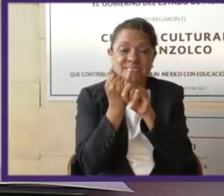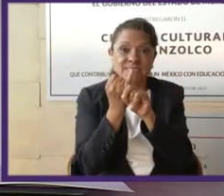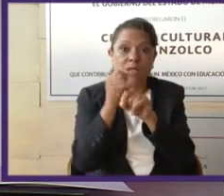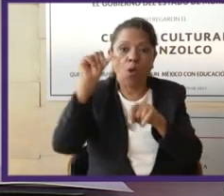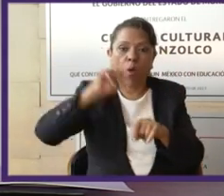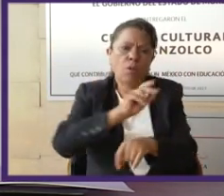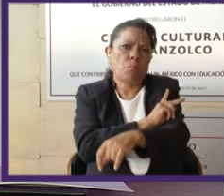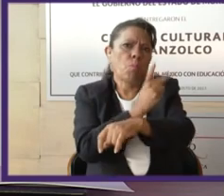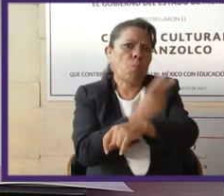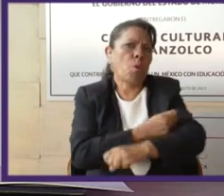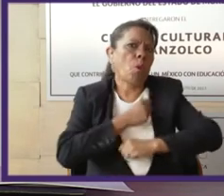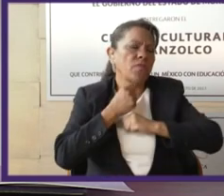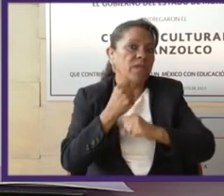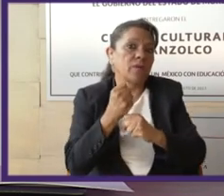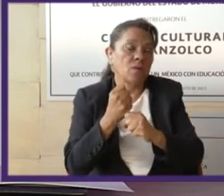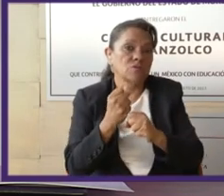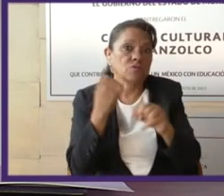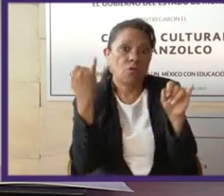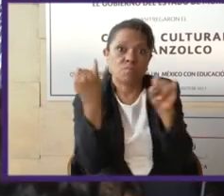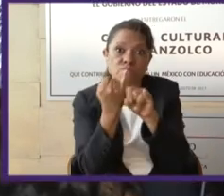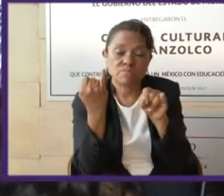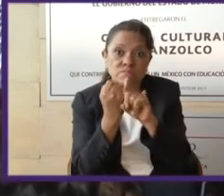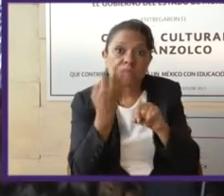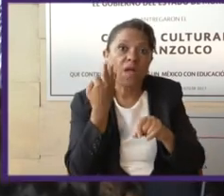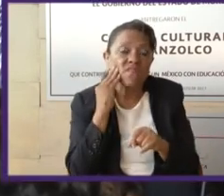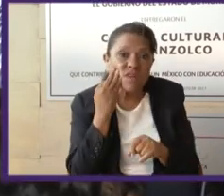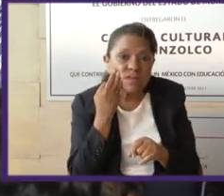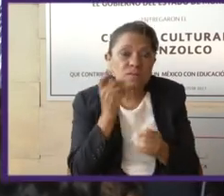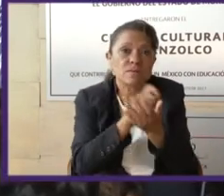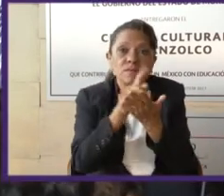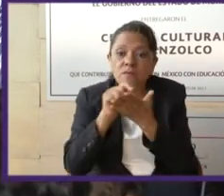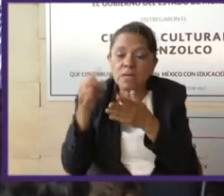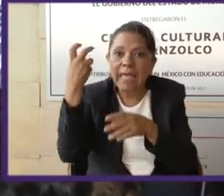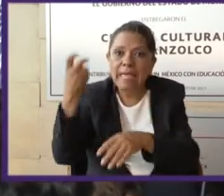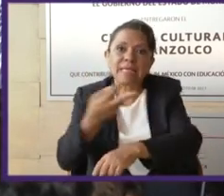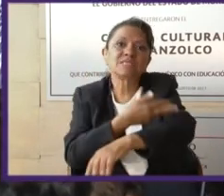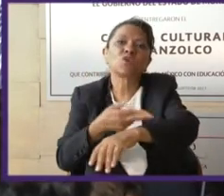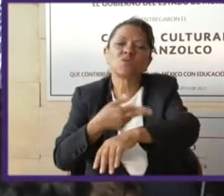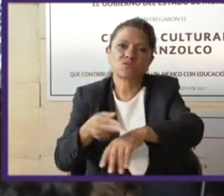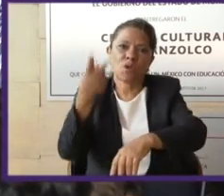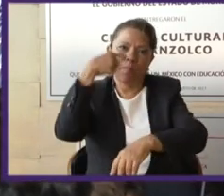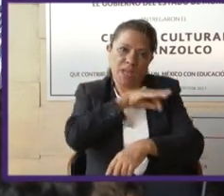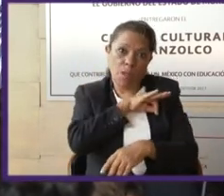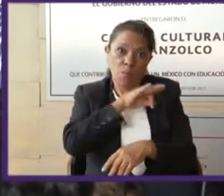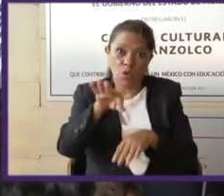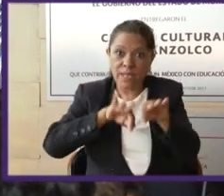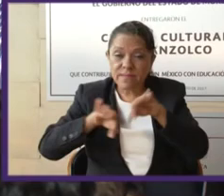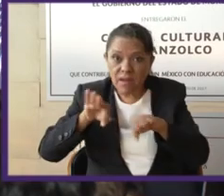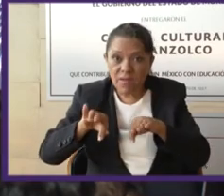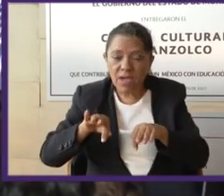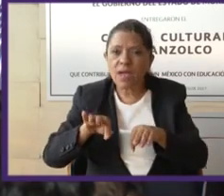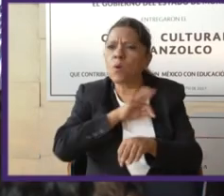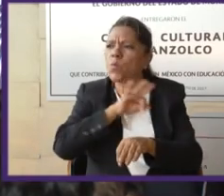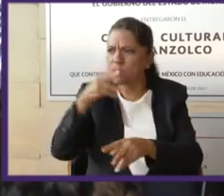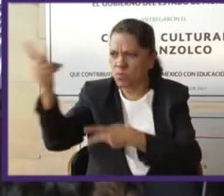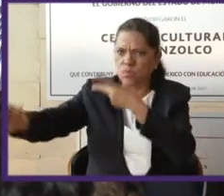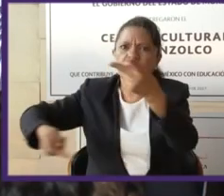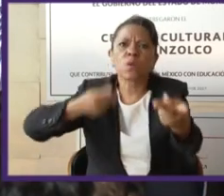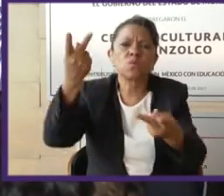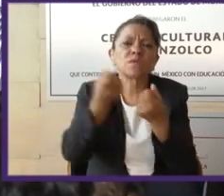enormemente poderosa. Ahí está la solución de que podamos trabajar preguntándole a la sociedad qué quiere,